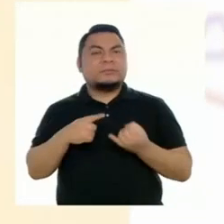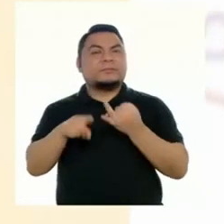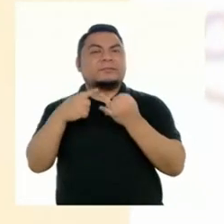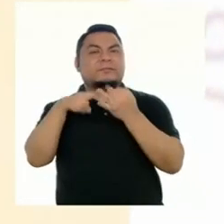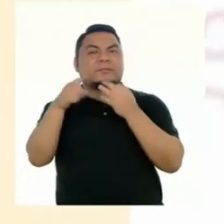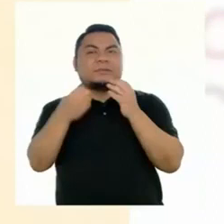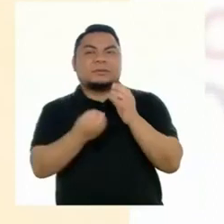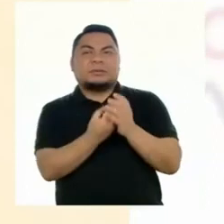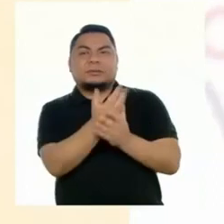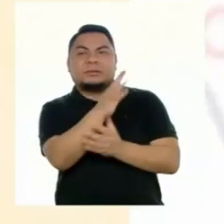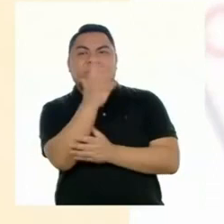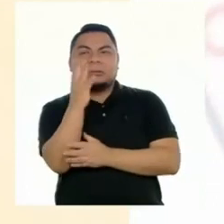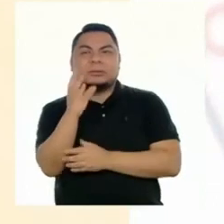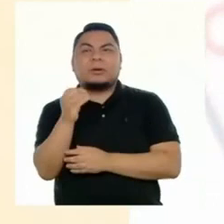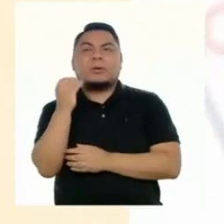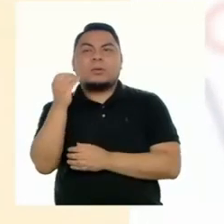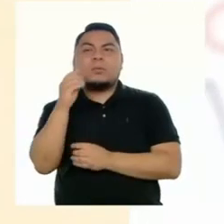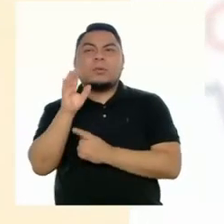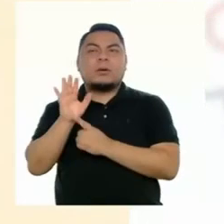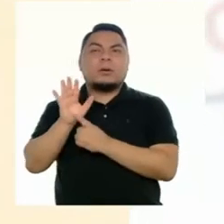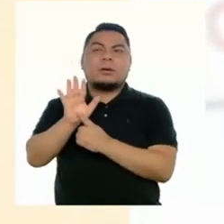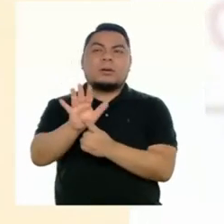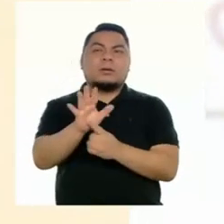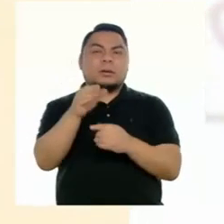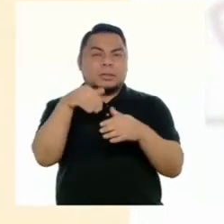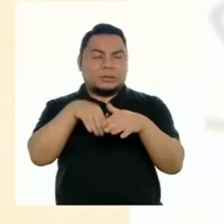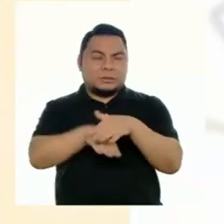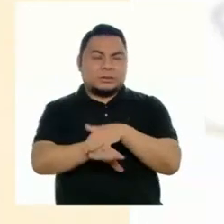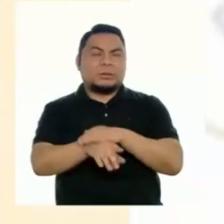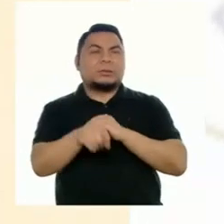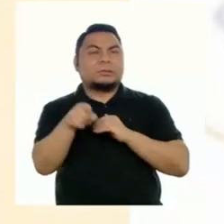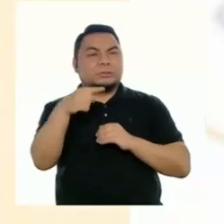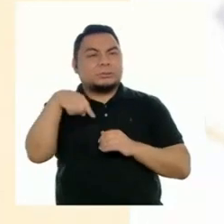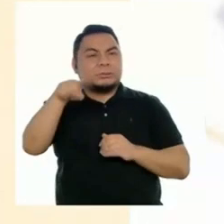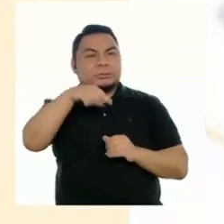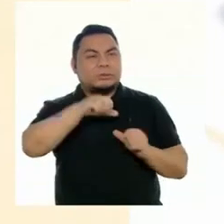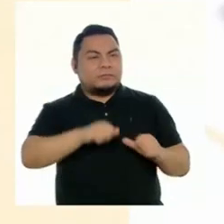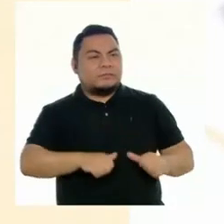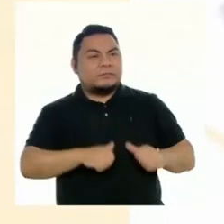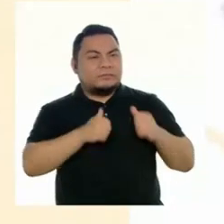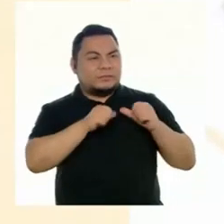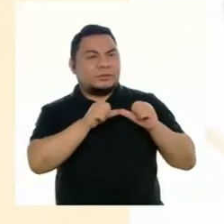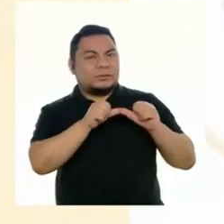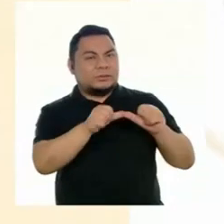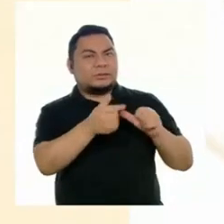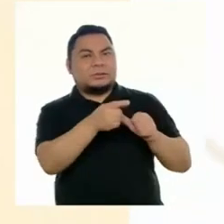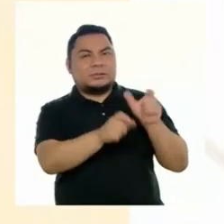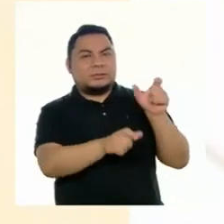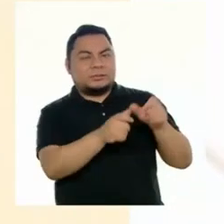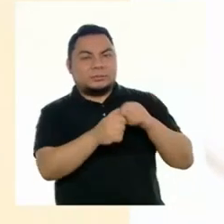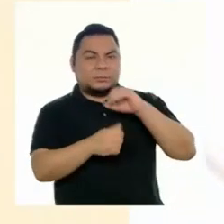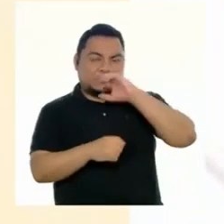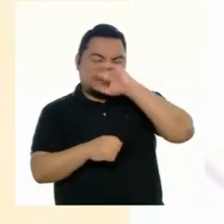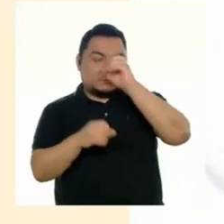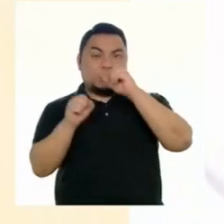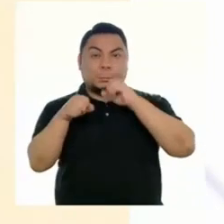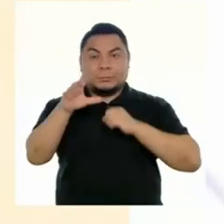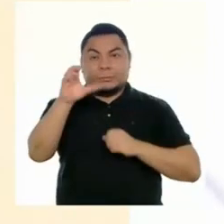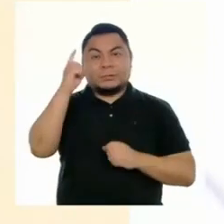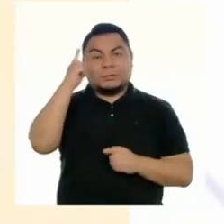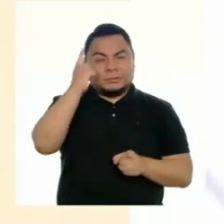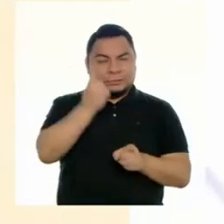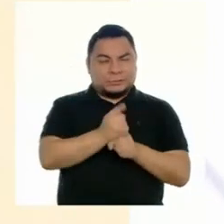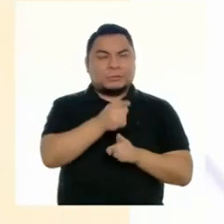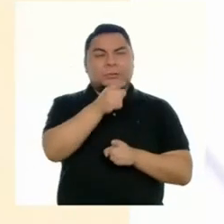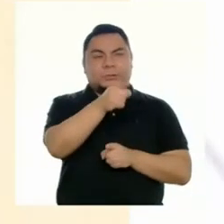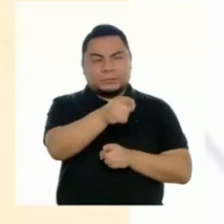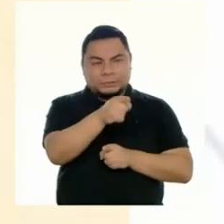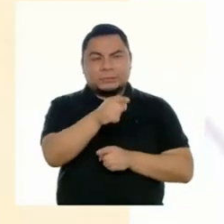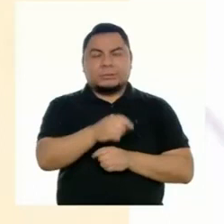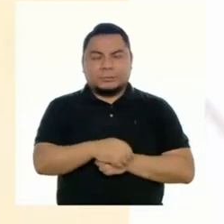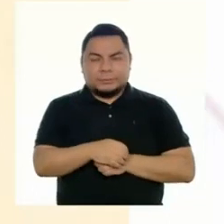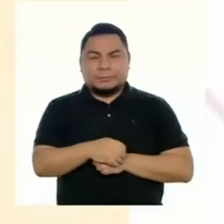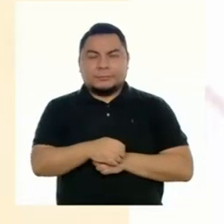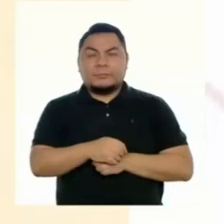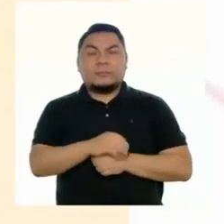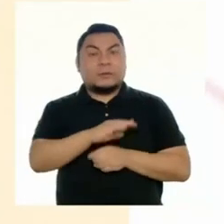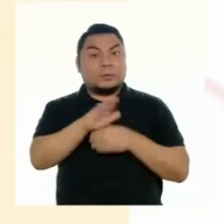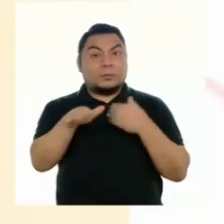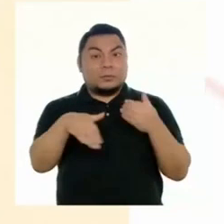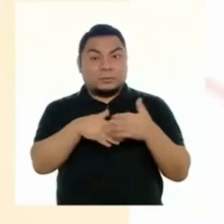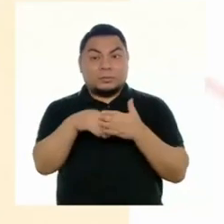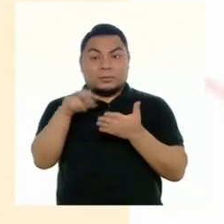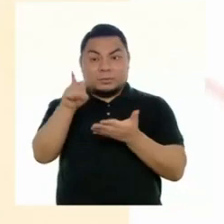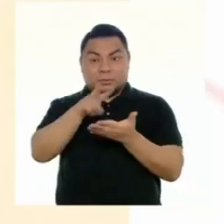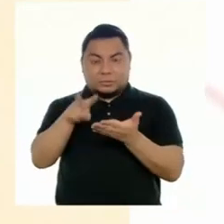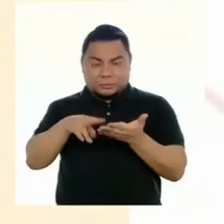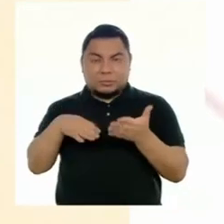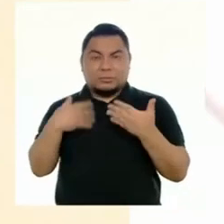biodiversidad y cómo es que aparece dentro de nuestra vida cotidiana. ¡Correcto! Ahora que reconocemos esto, podemos leer todo